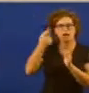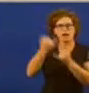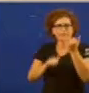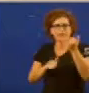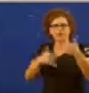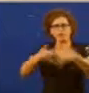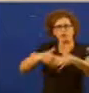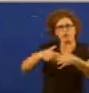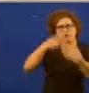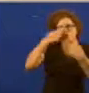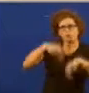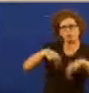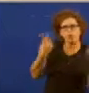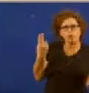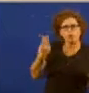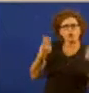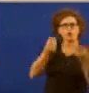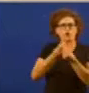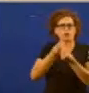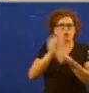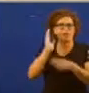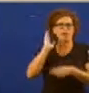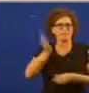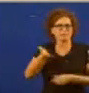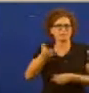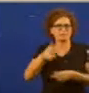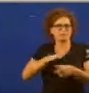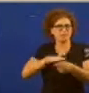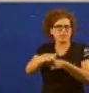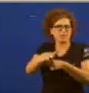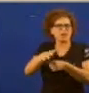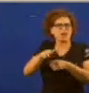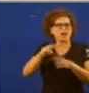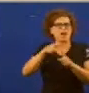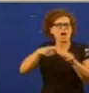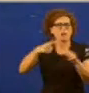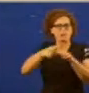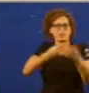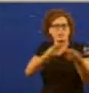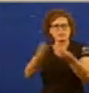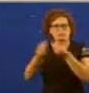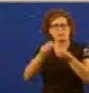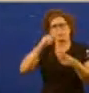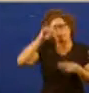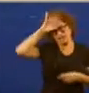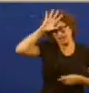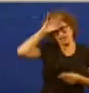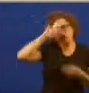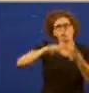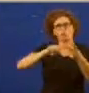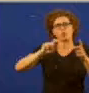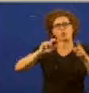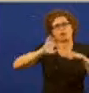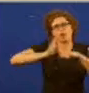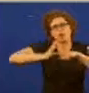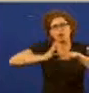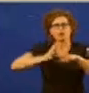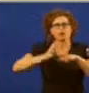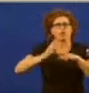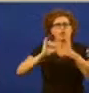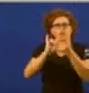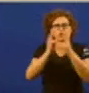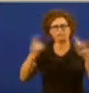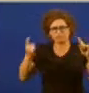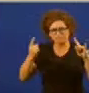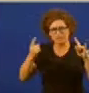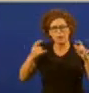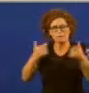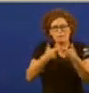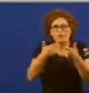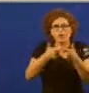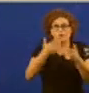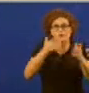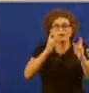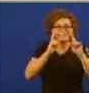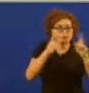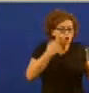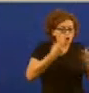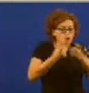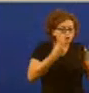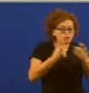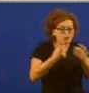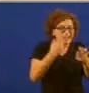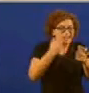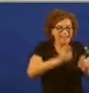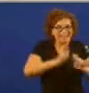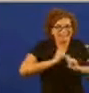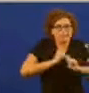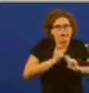en actividades con efectos ambientais máis nítidos mineiro eólico e forestal pero non elimina aqueles controis que non